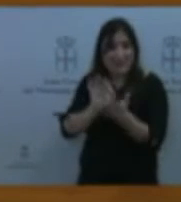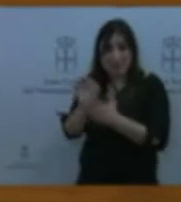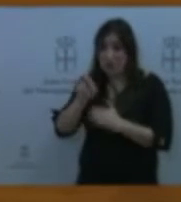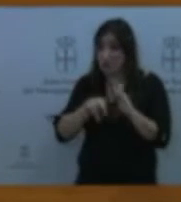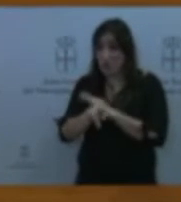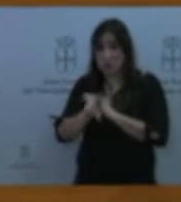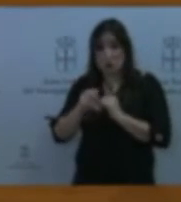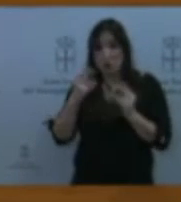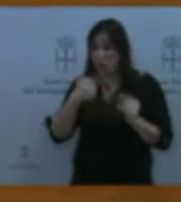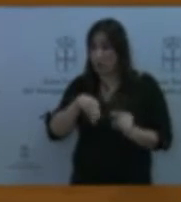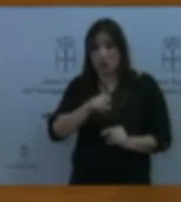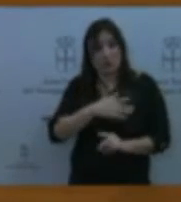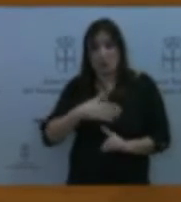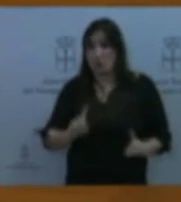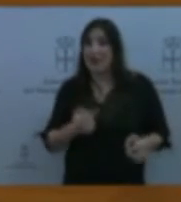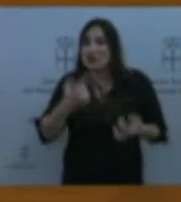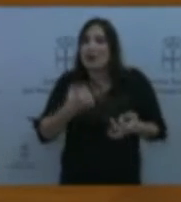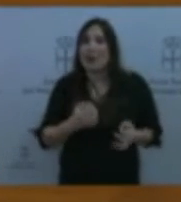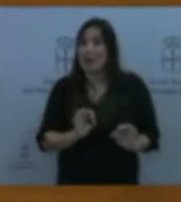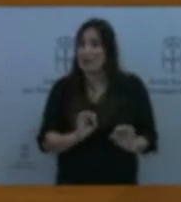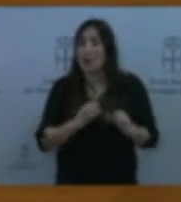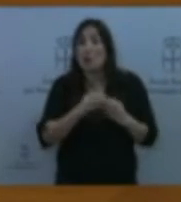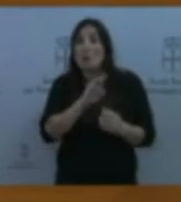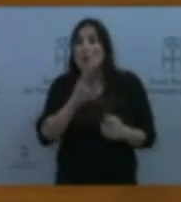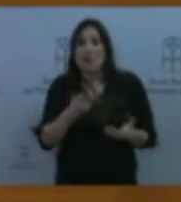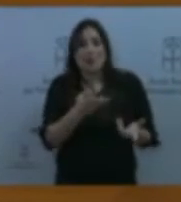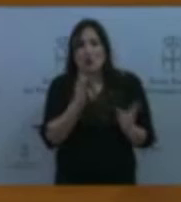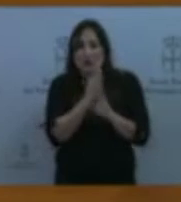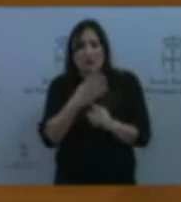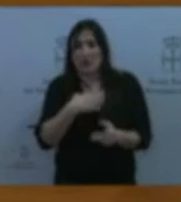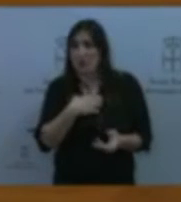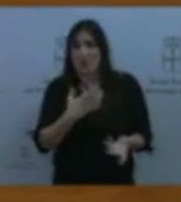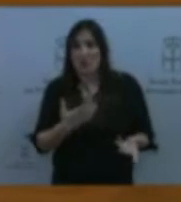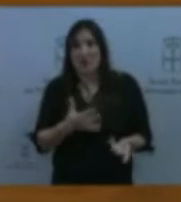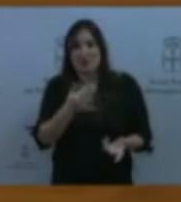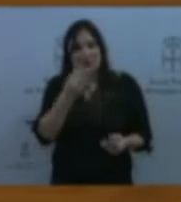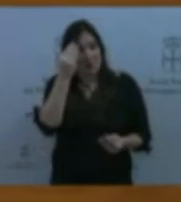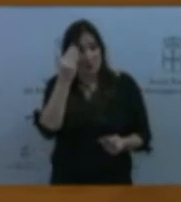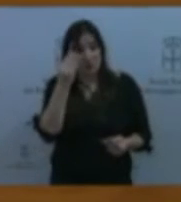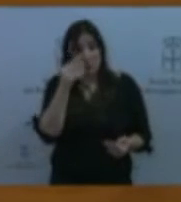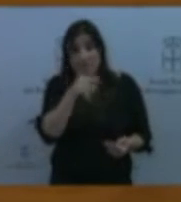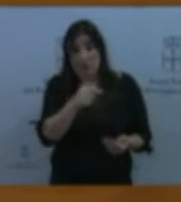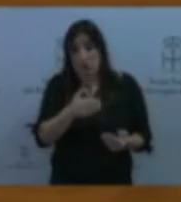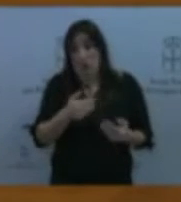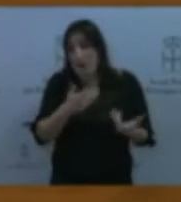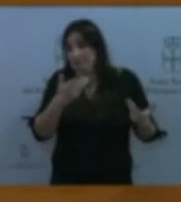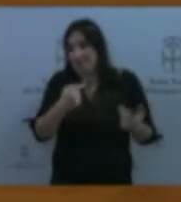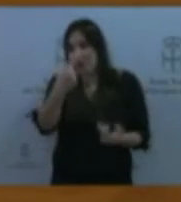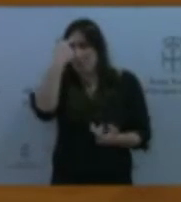realidad que el Partido Popular no puede esconder y me temo que no va a poder esconder en décadas. Nosotros no vamos a apoyar esta